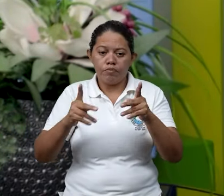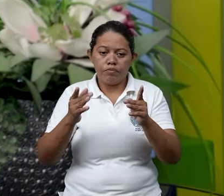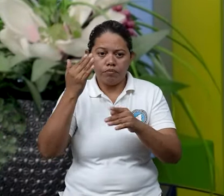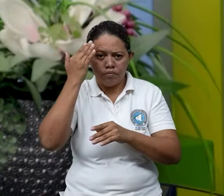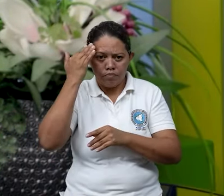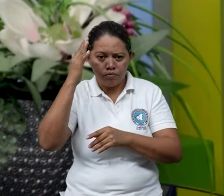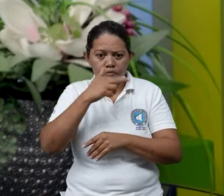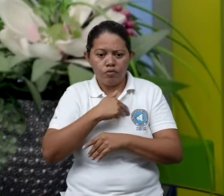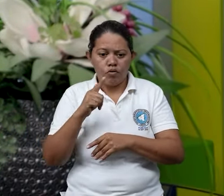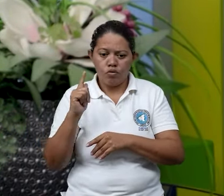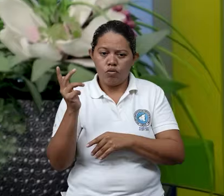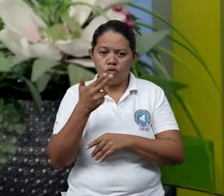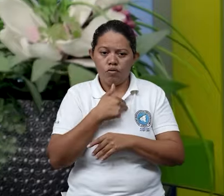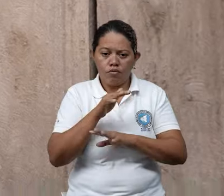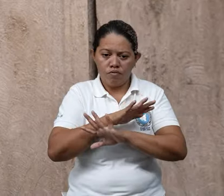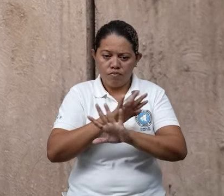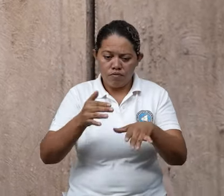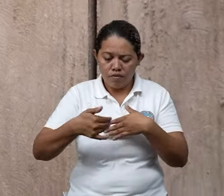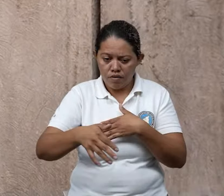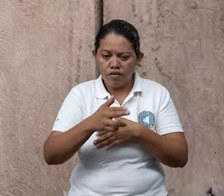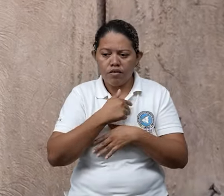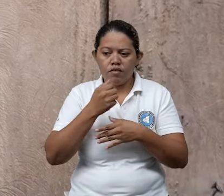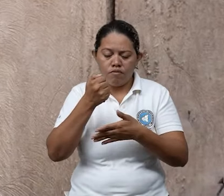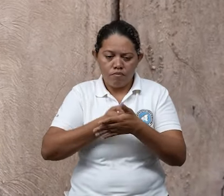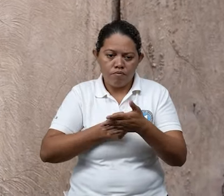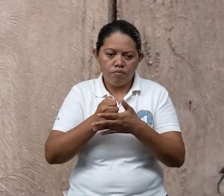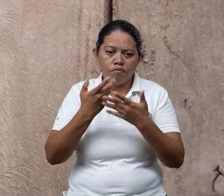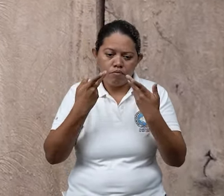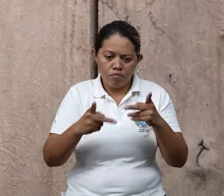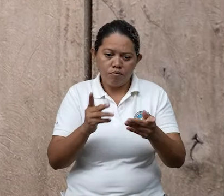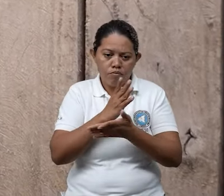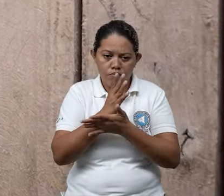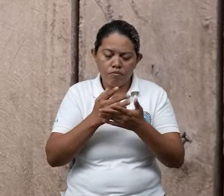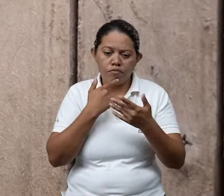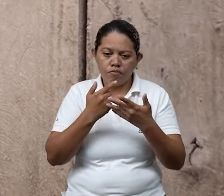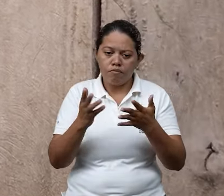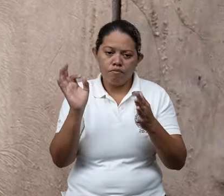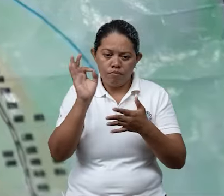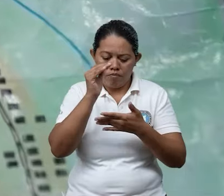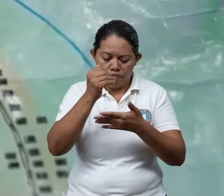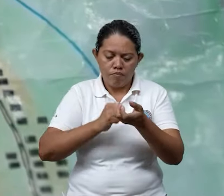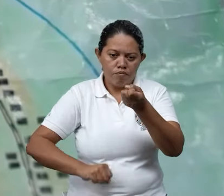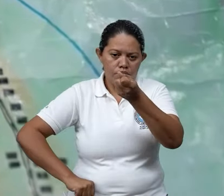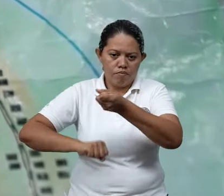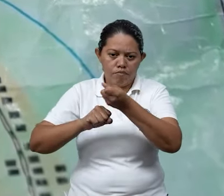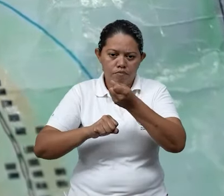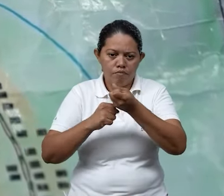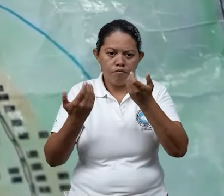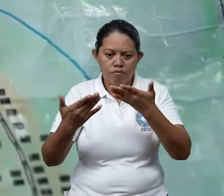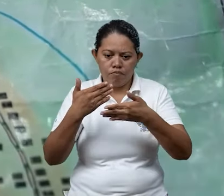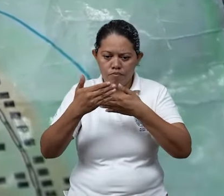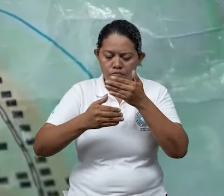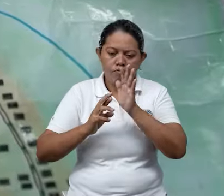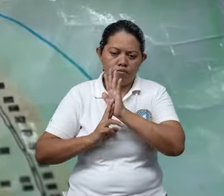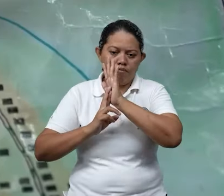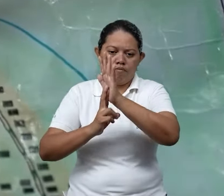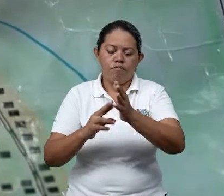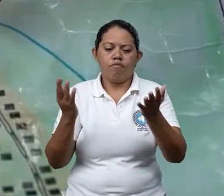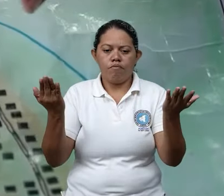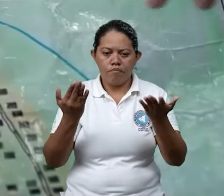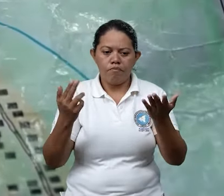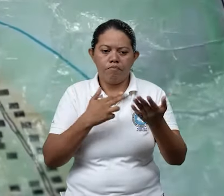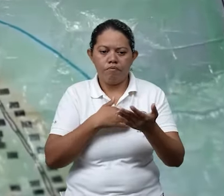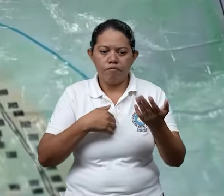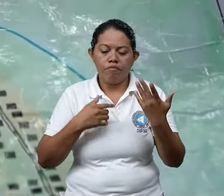aunque sabiendo de que todos, al final, estamos expuestos ante una amenaza, podemos establecer estrategias que nos ayuden a dar una respuesta efectiva.